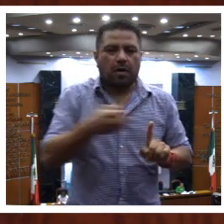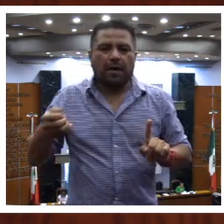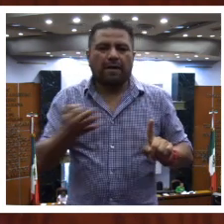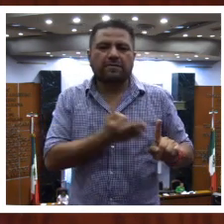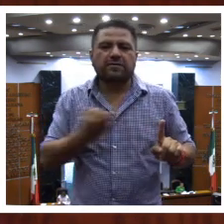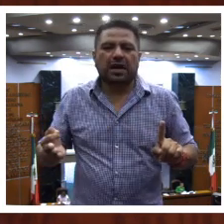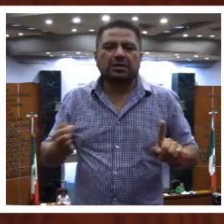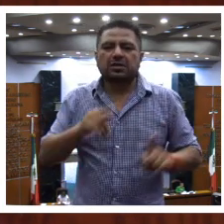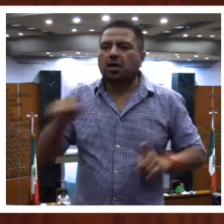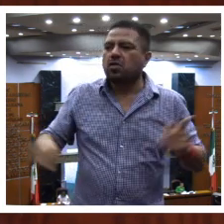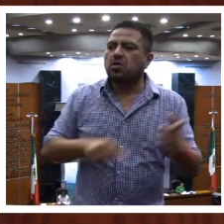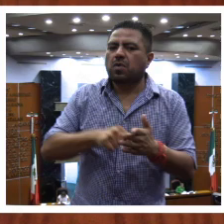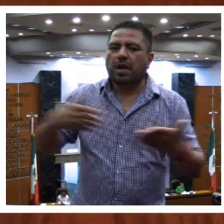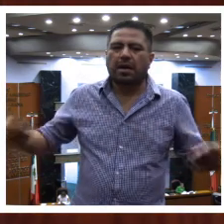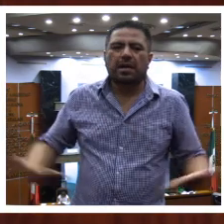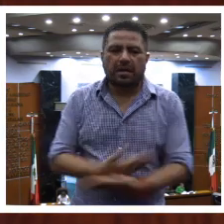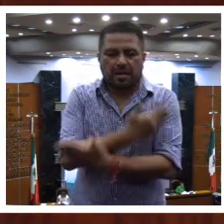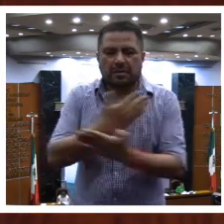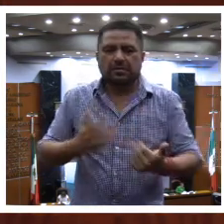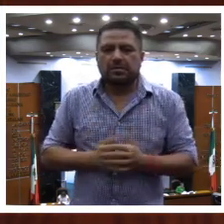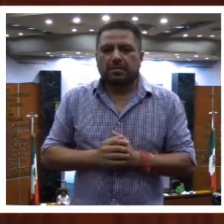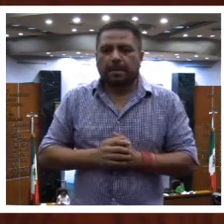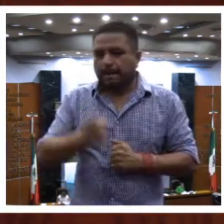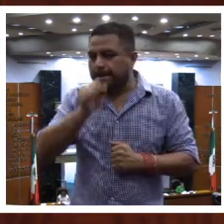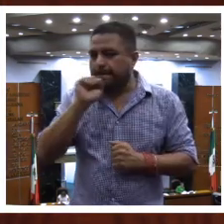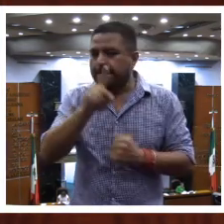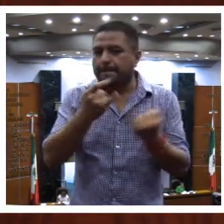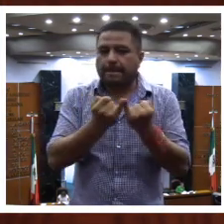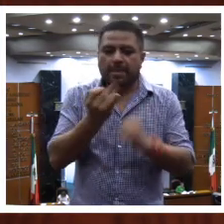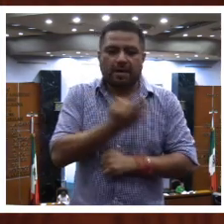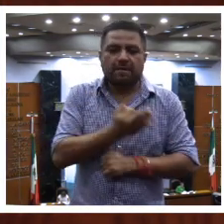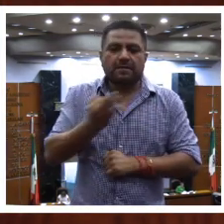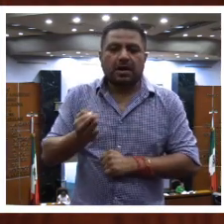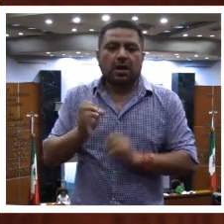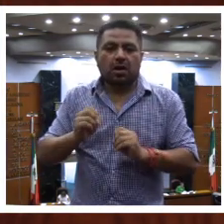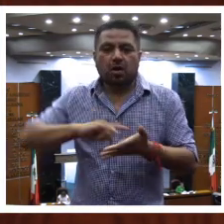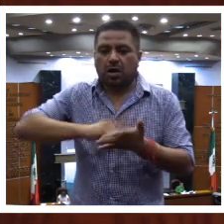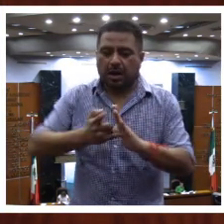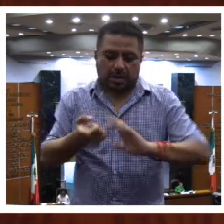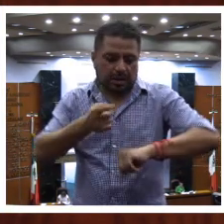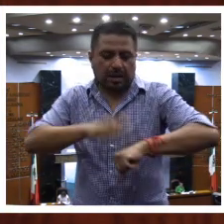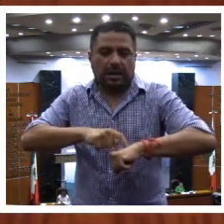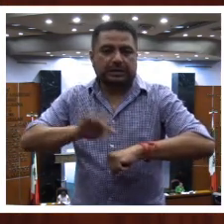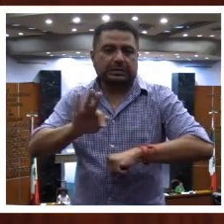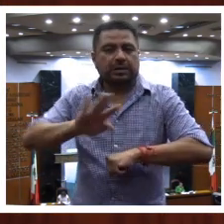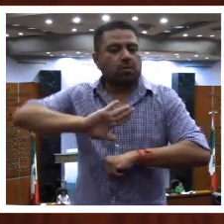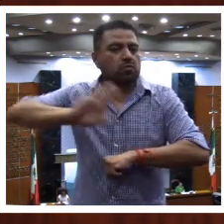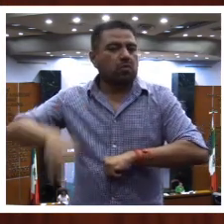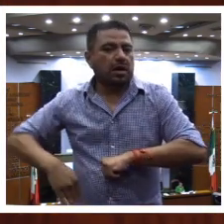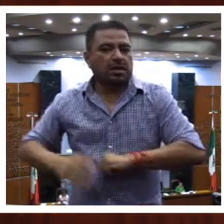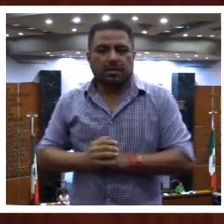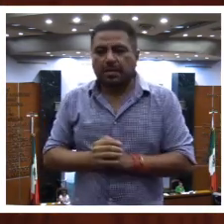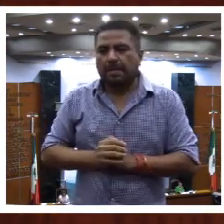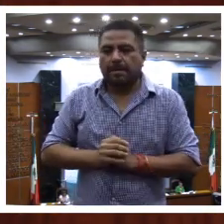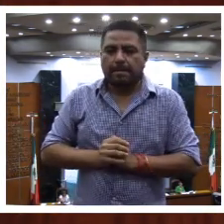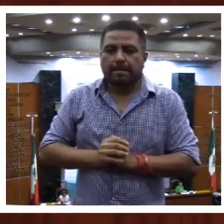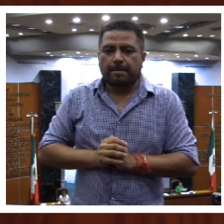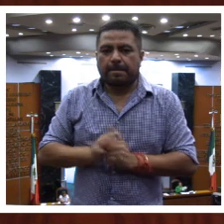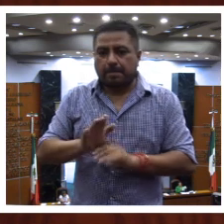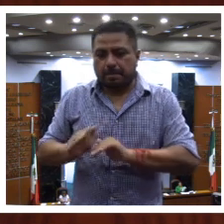fecha y lugar de nacimiento, así como la fecha, hora y causa de su muerte. Además,